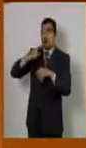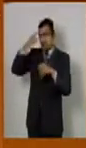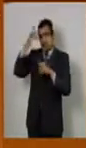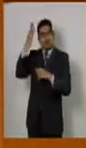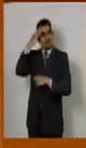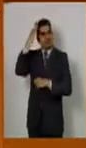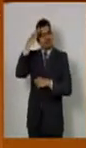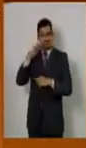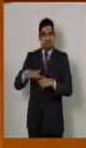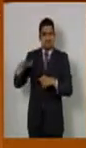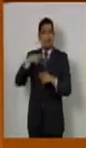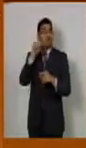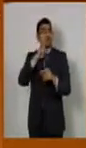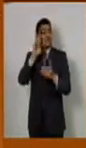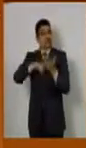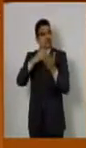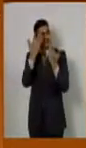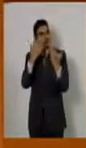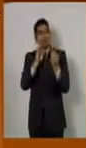civil y como mujer.